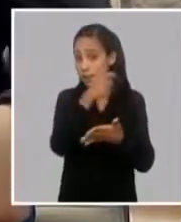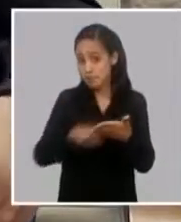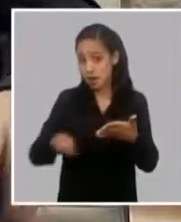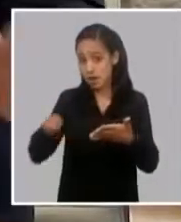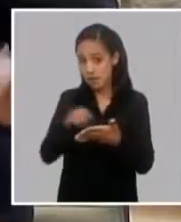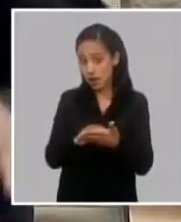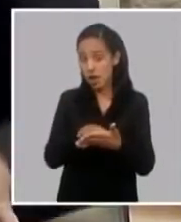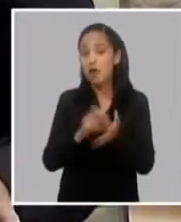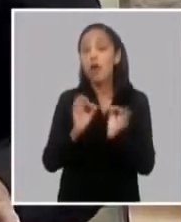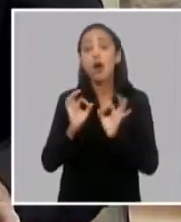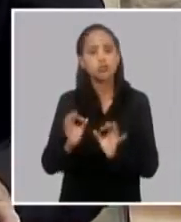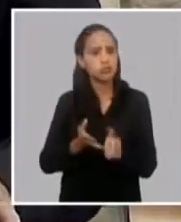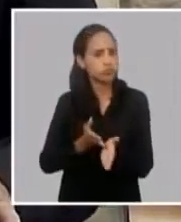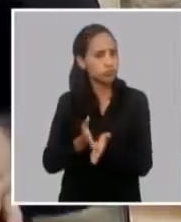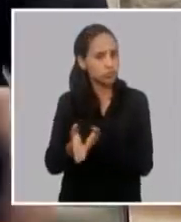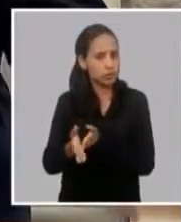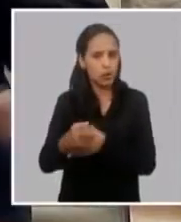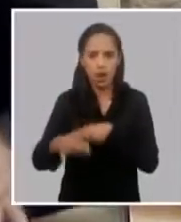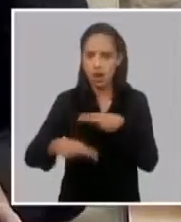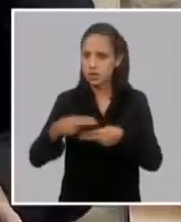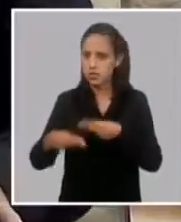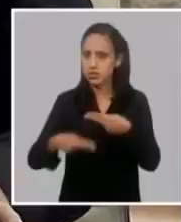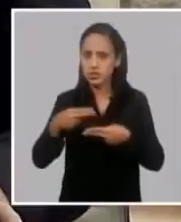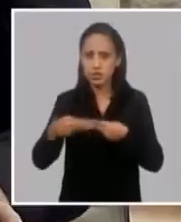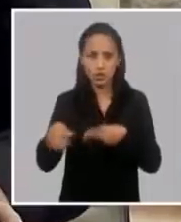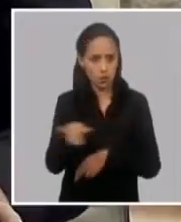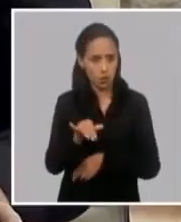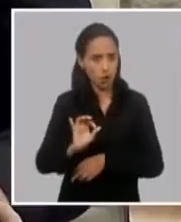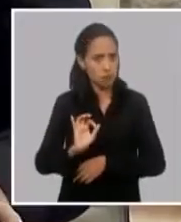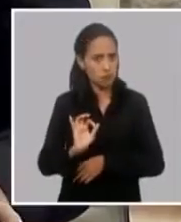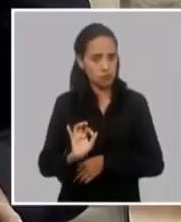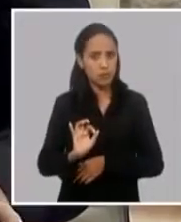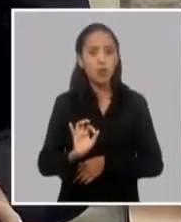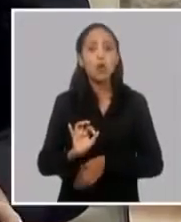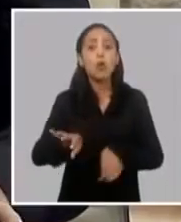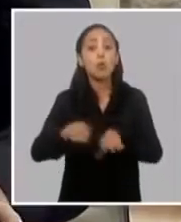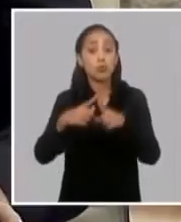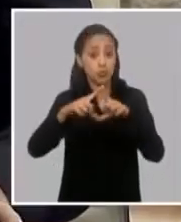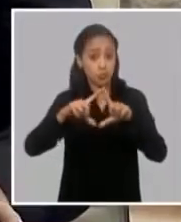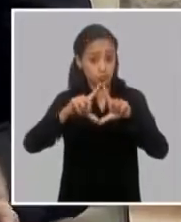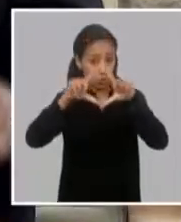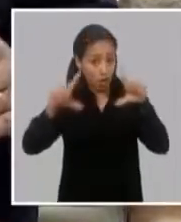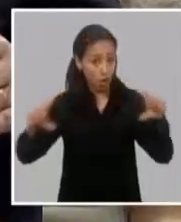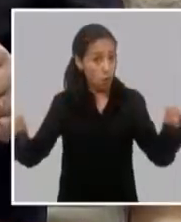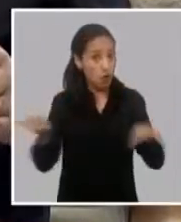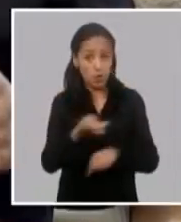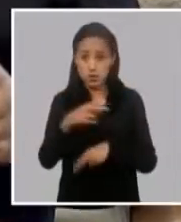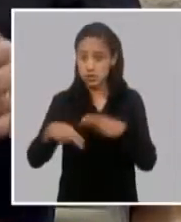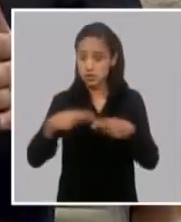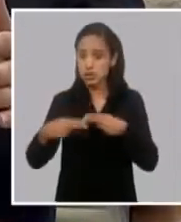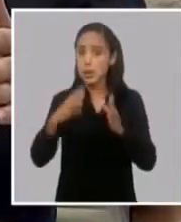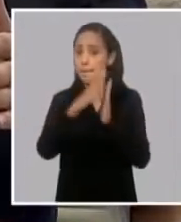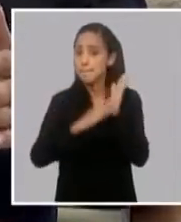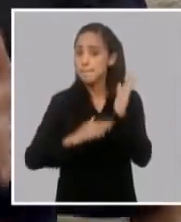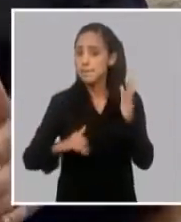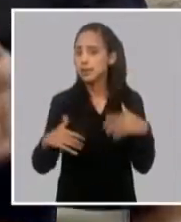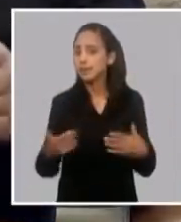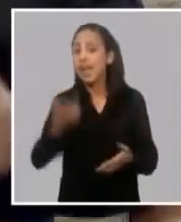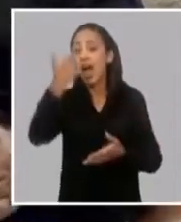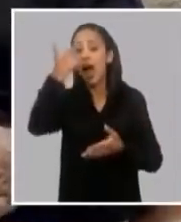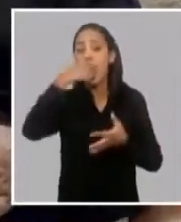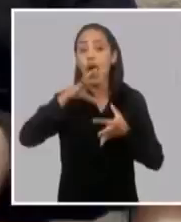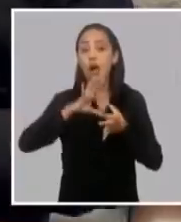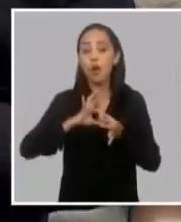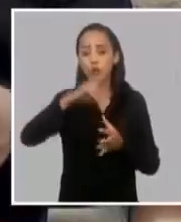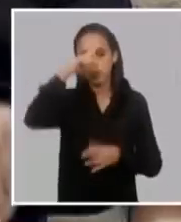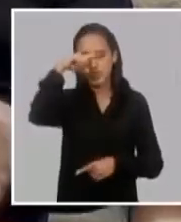y así continuará extendiendo, si de hecho lo está haciendo ya por todo el país, durante los meses de agosto